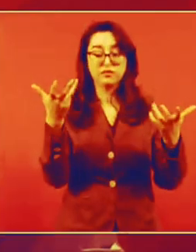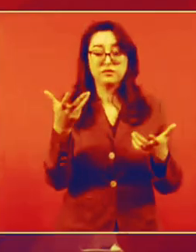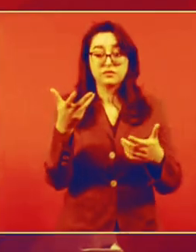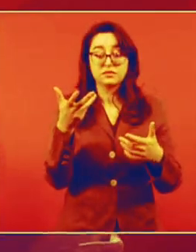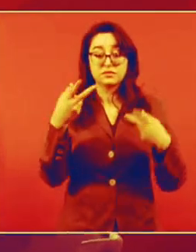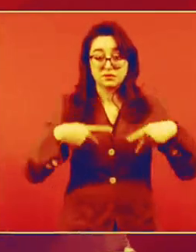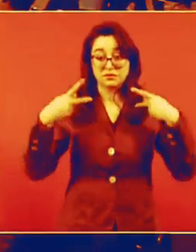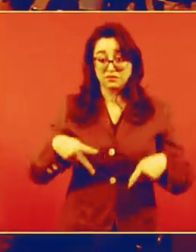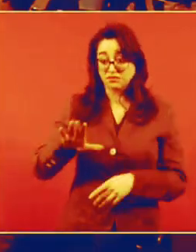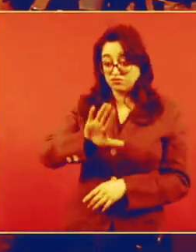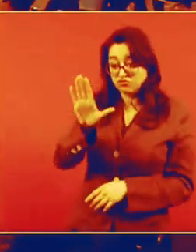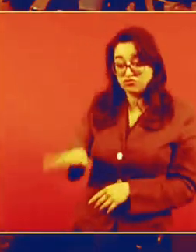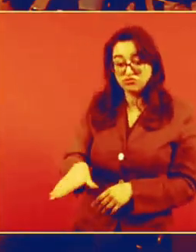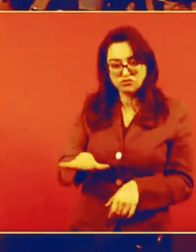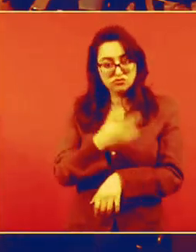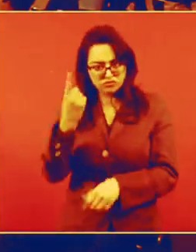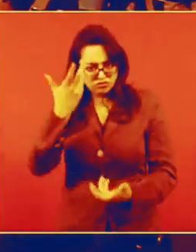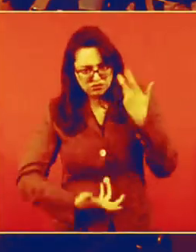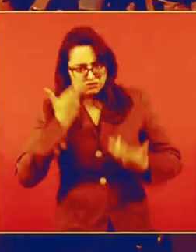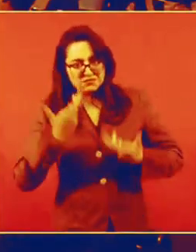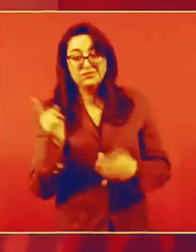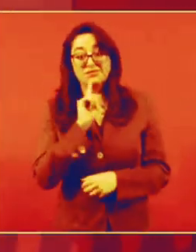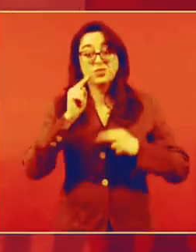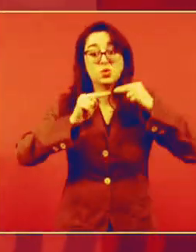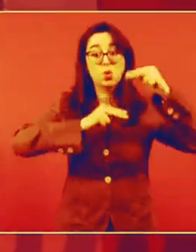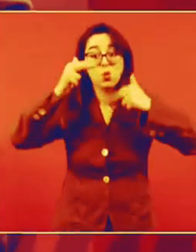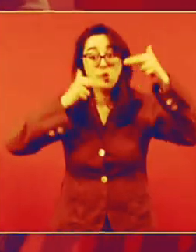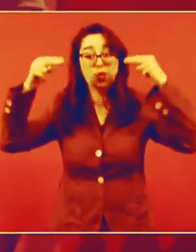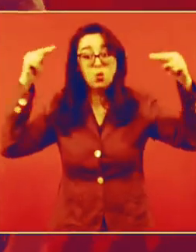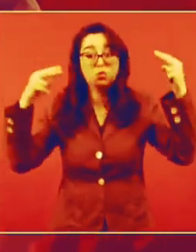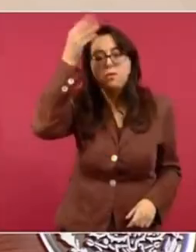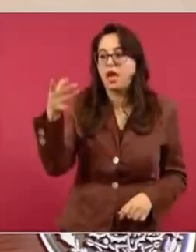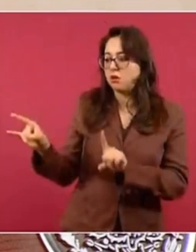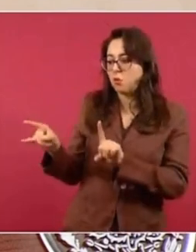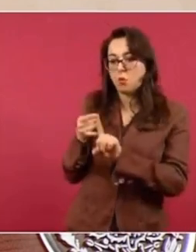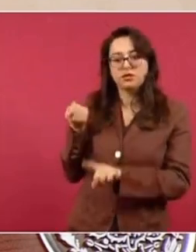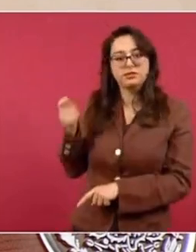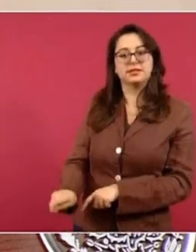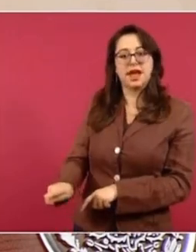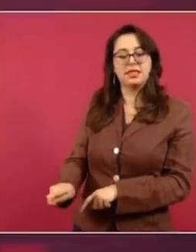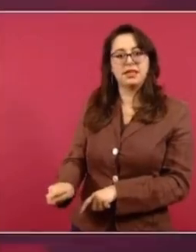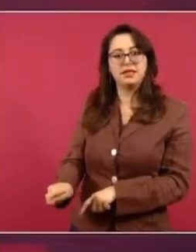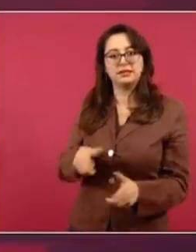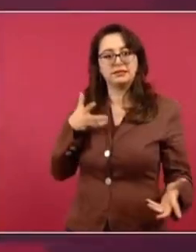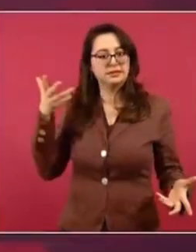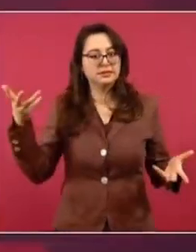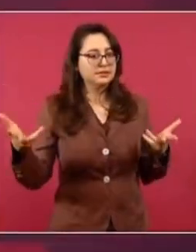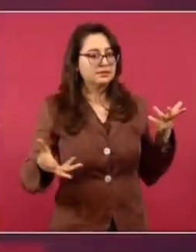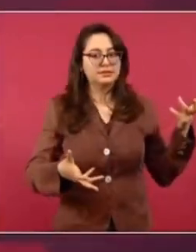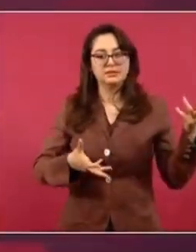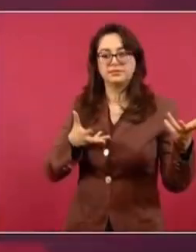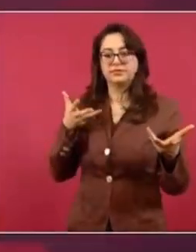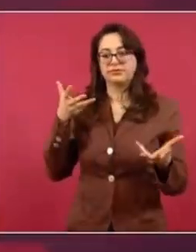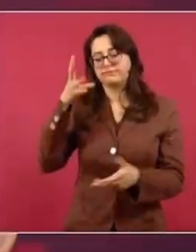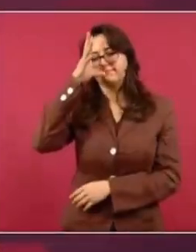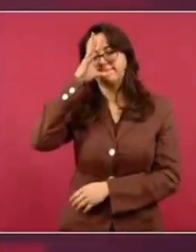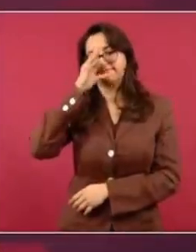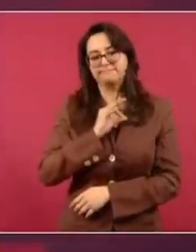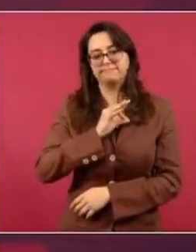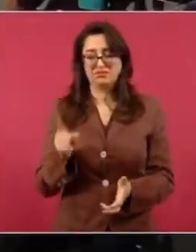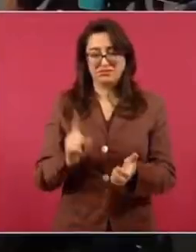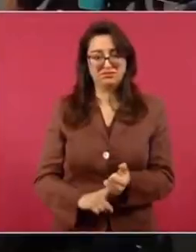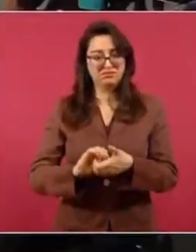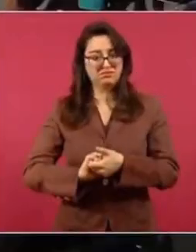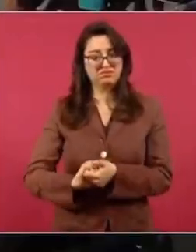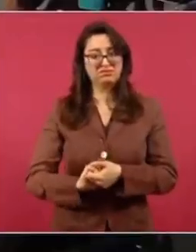porque la puerta estaba cerrada, porque quien tenía la llave no estaba, era una protesta. Y lamentablemente sucede esta